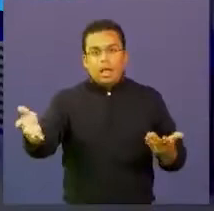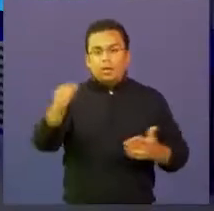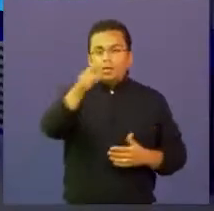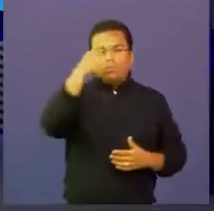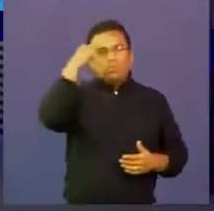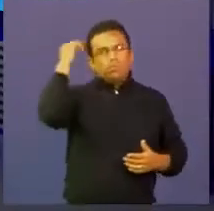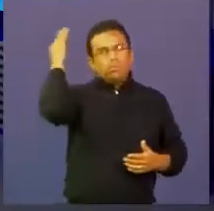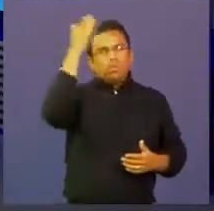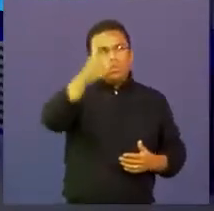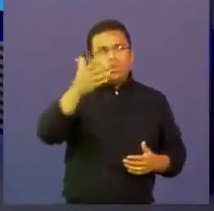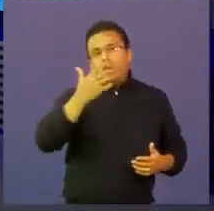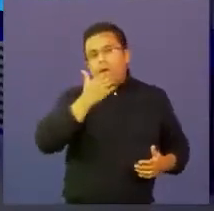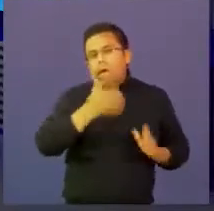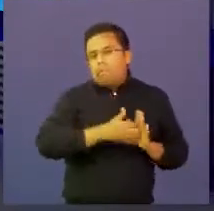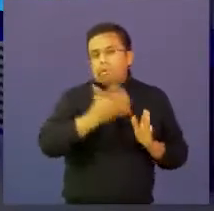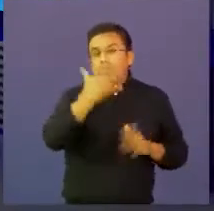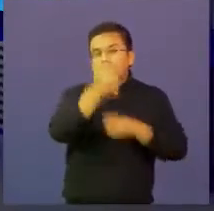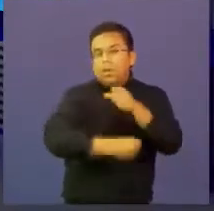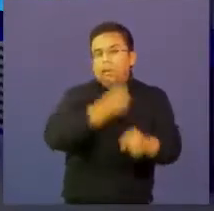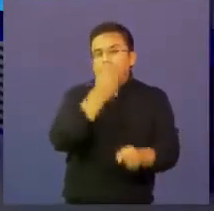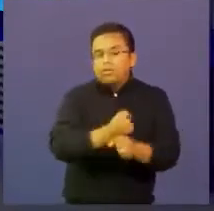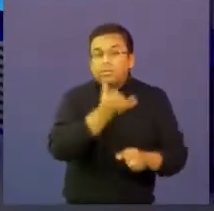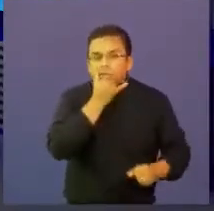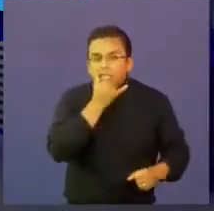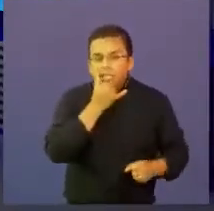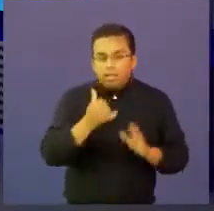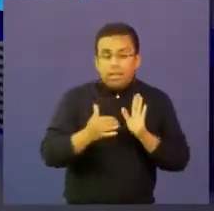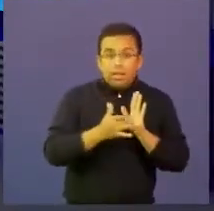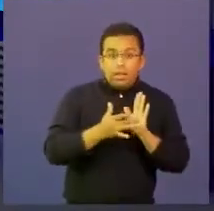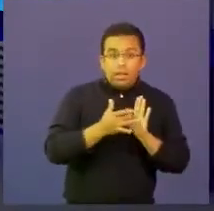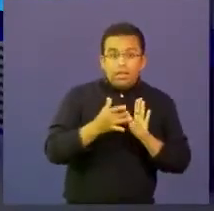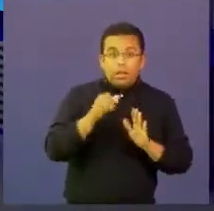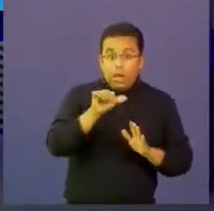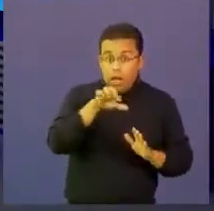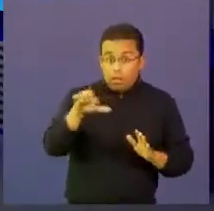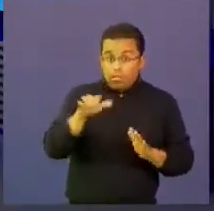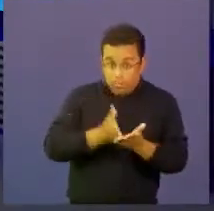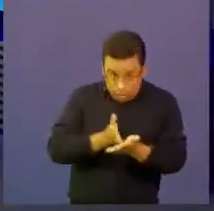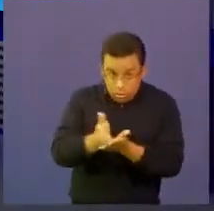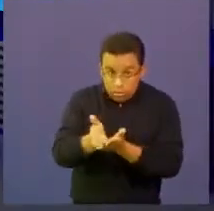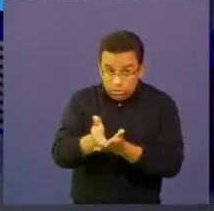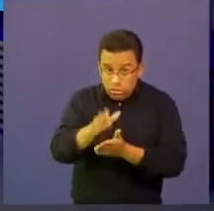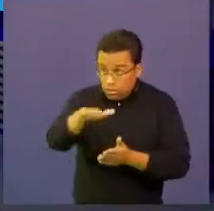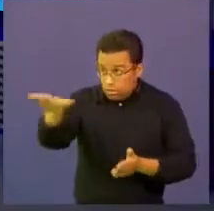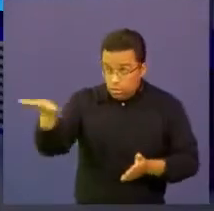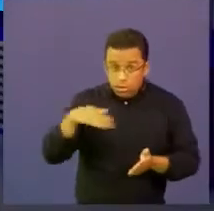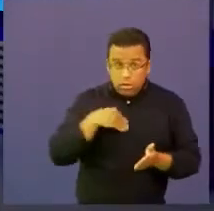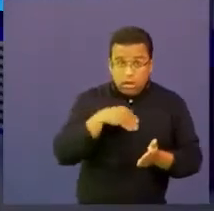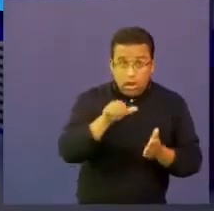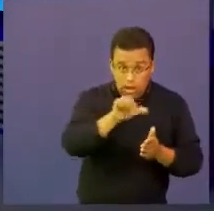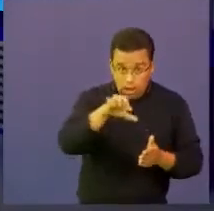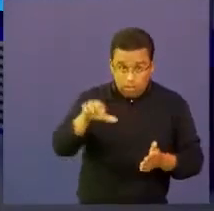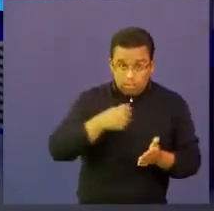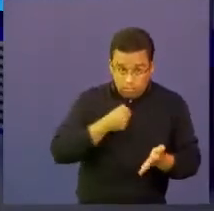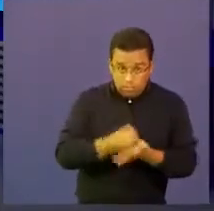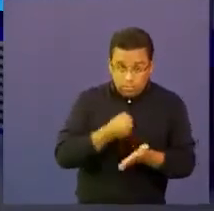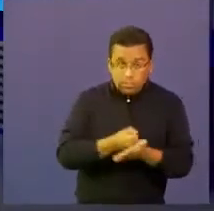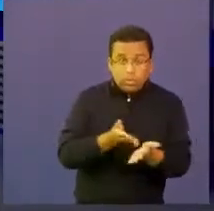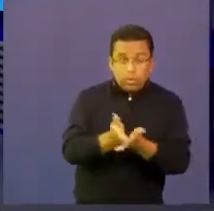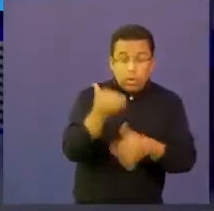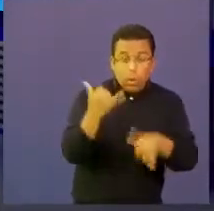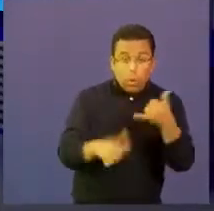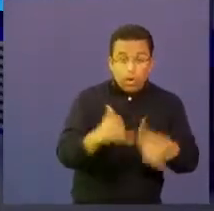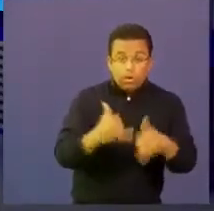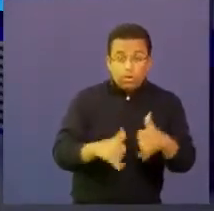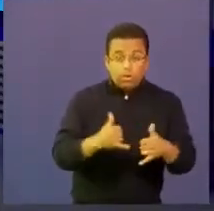proyectan 5 años más allá? ¿qué va a pasar con sus aplicaciones? ¿vamos a seguir insistiendo en los juegos? ¿qué es lo que ustedes están